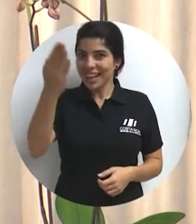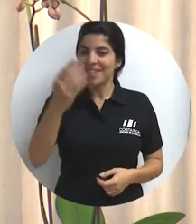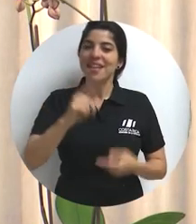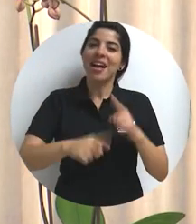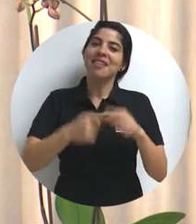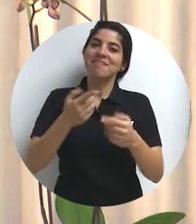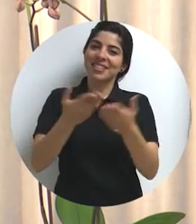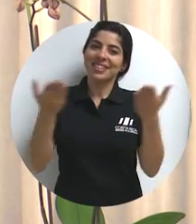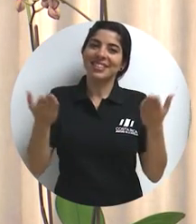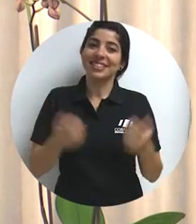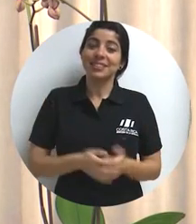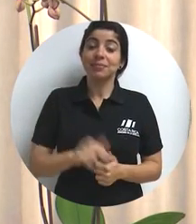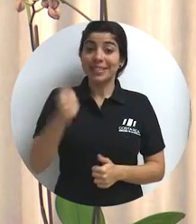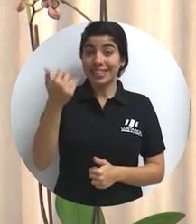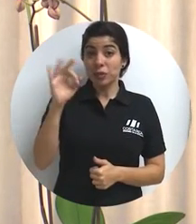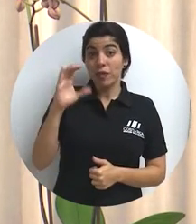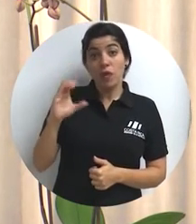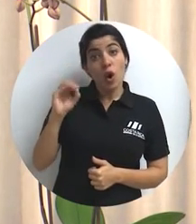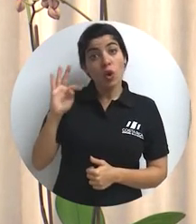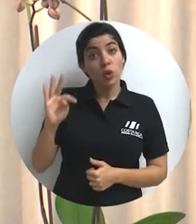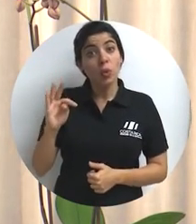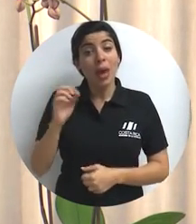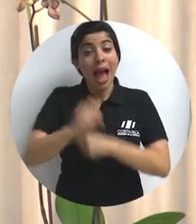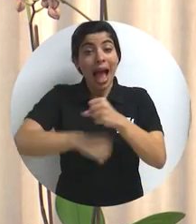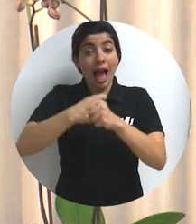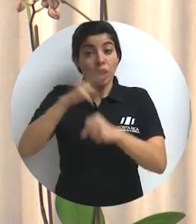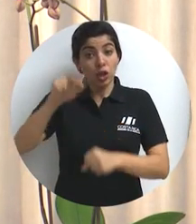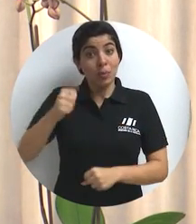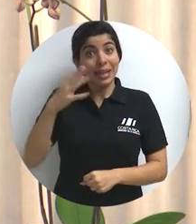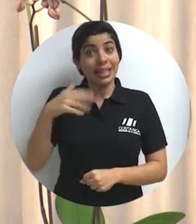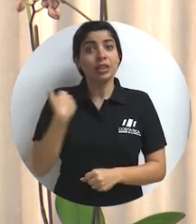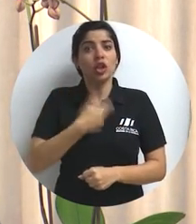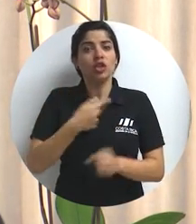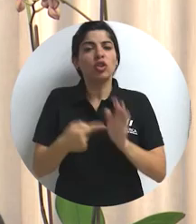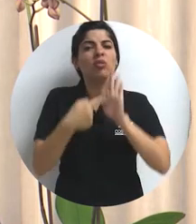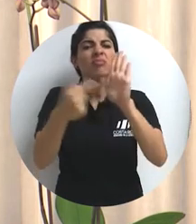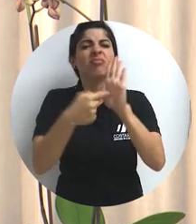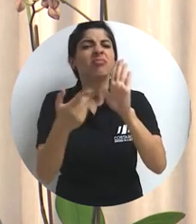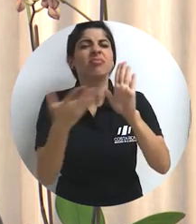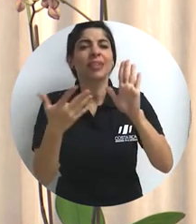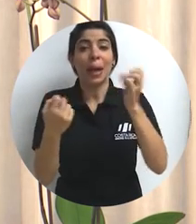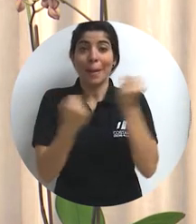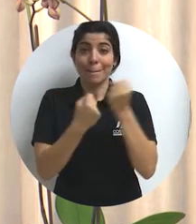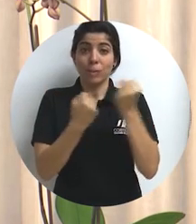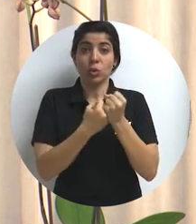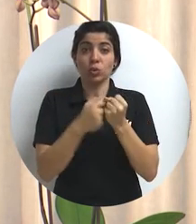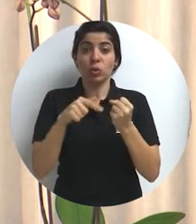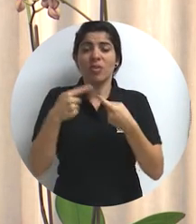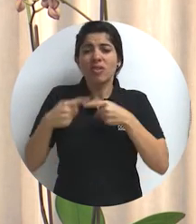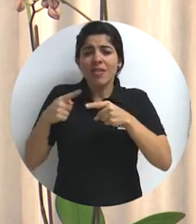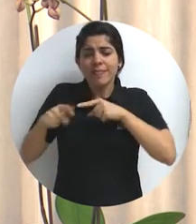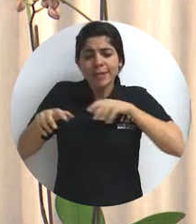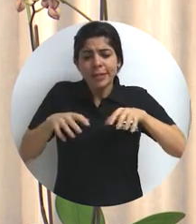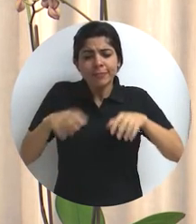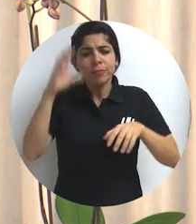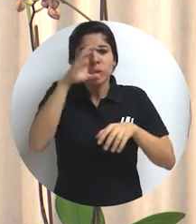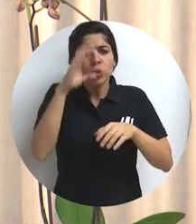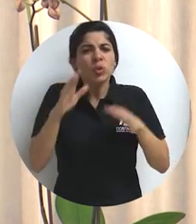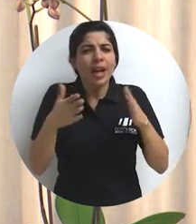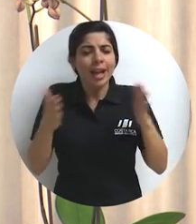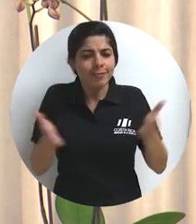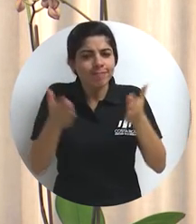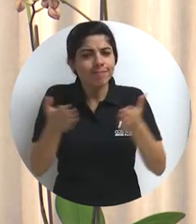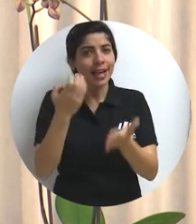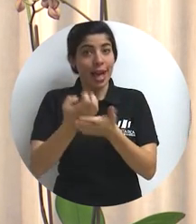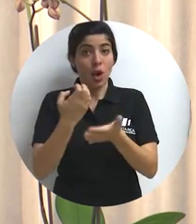Saludos amigas y amigos. El 19 de octubre del 2015 presentamos Impulso, un conjunto de acciones para acelerar